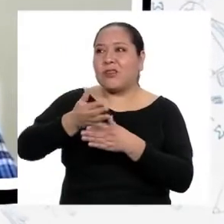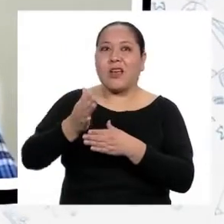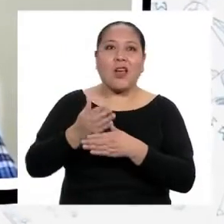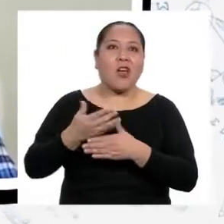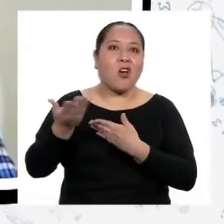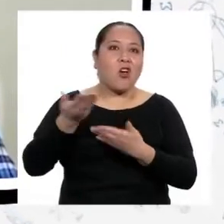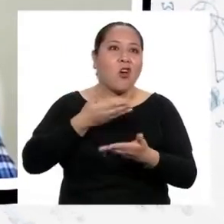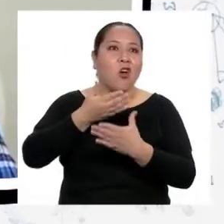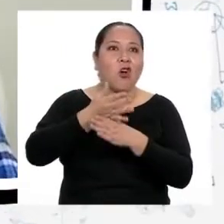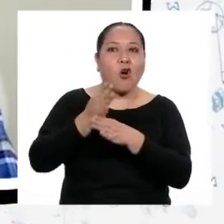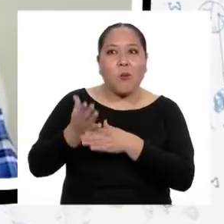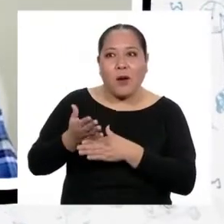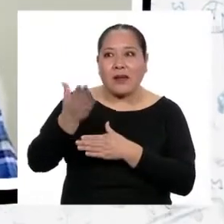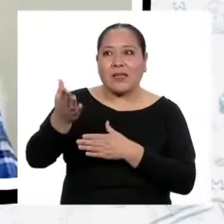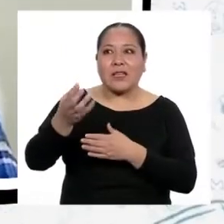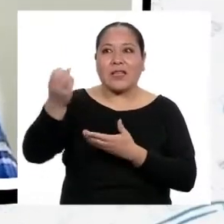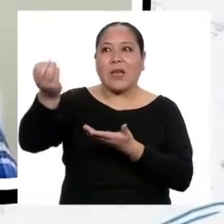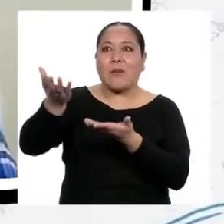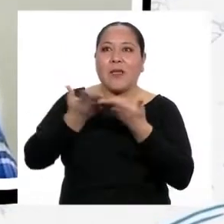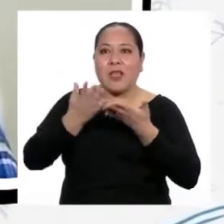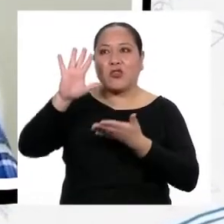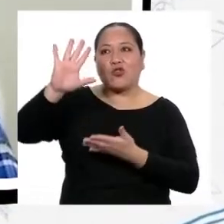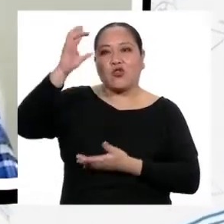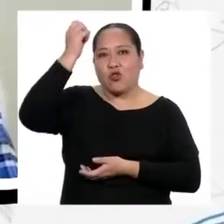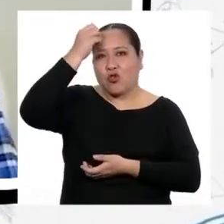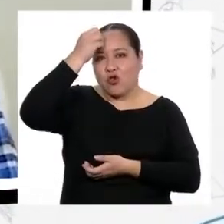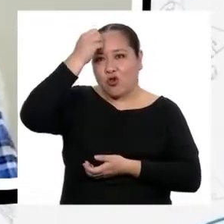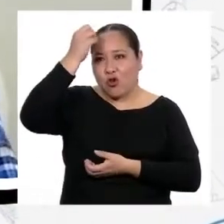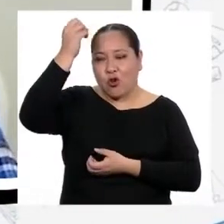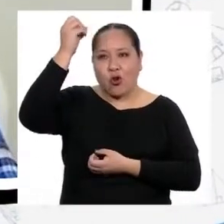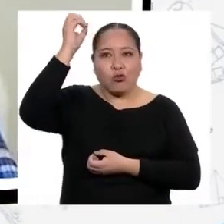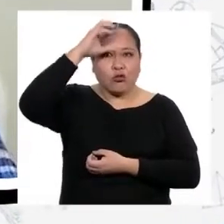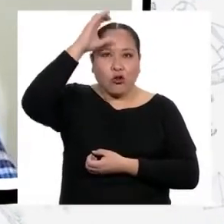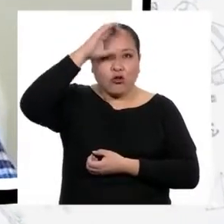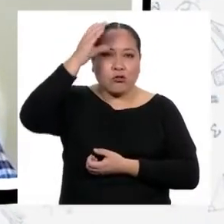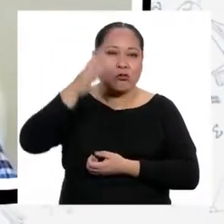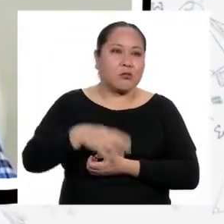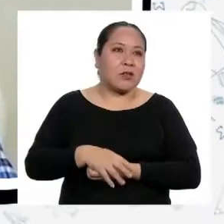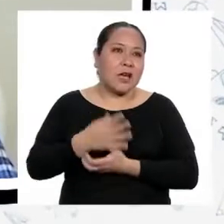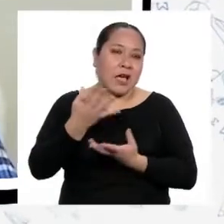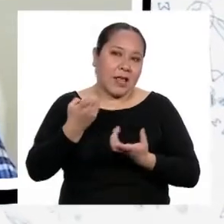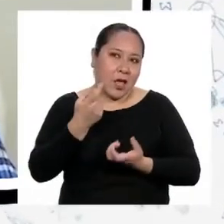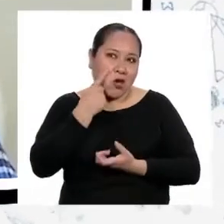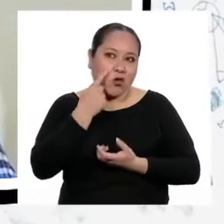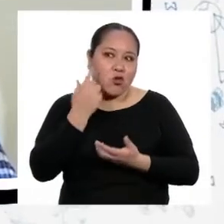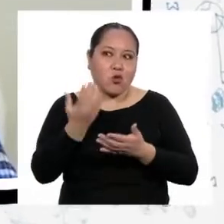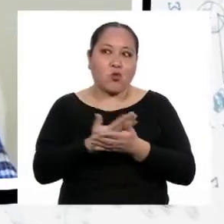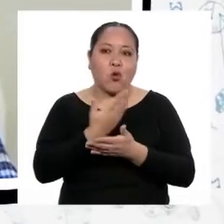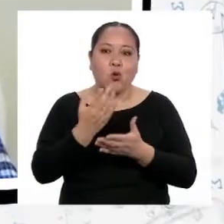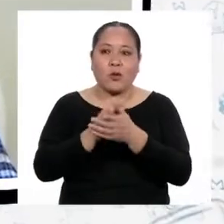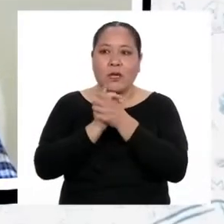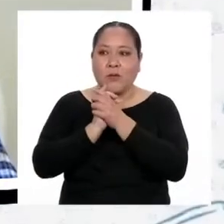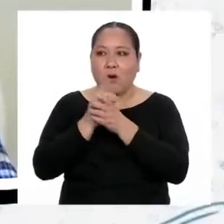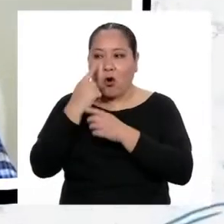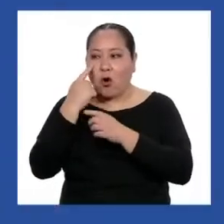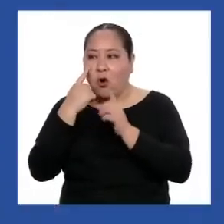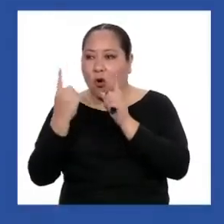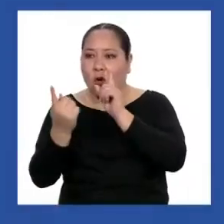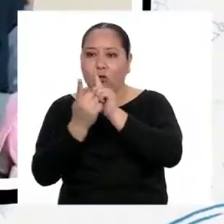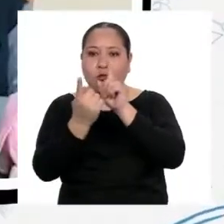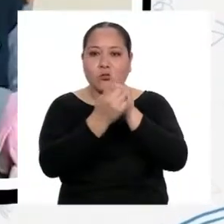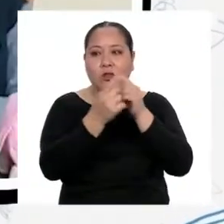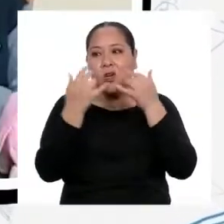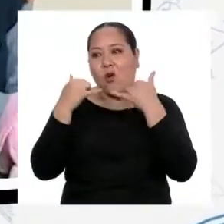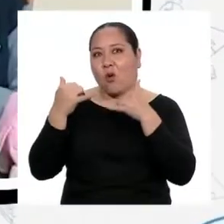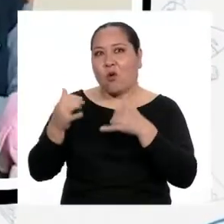de su conocimiento. También quería conocer a mis nuevos compañeros, saber un poco más de ellos y jugar con